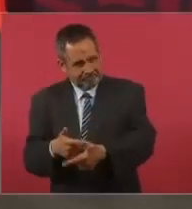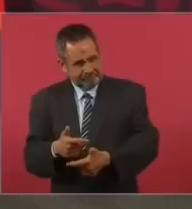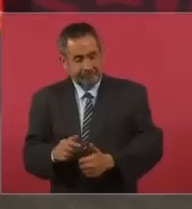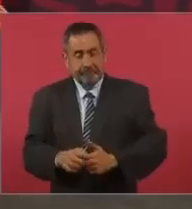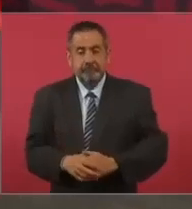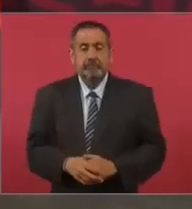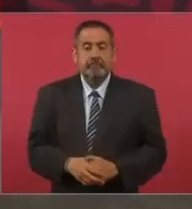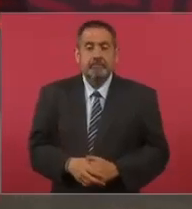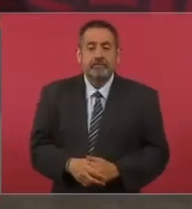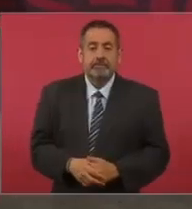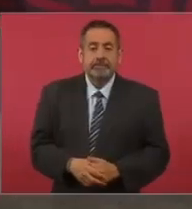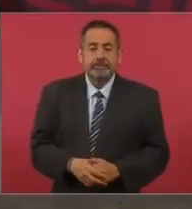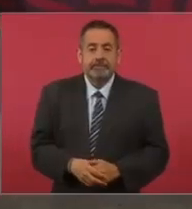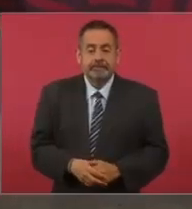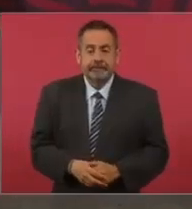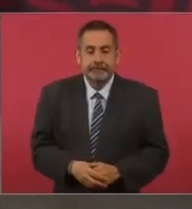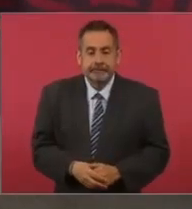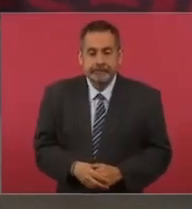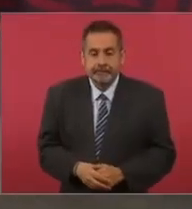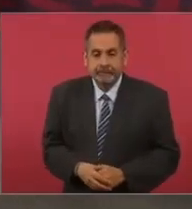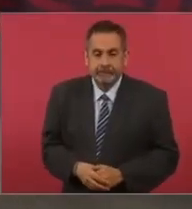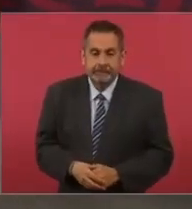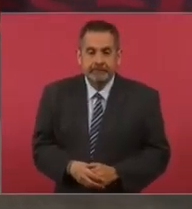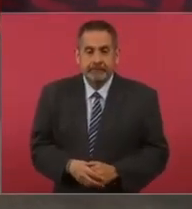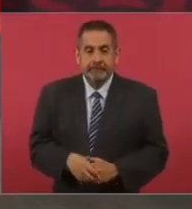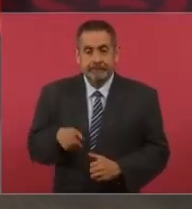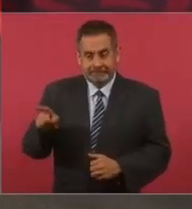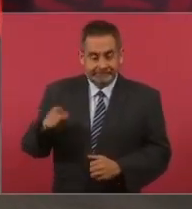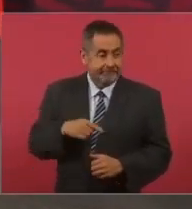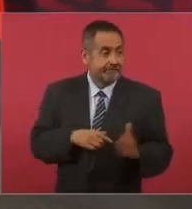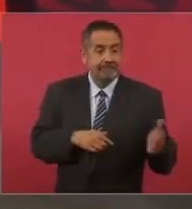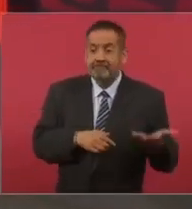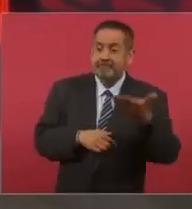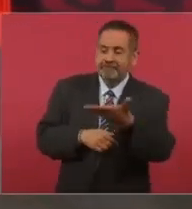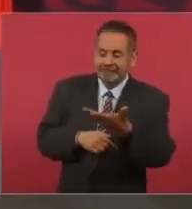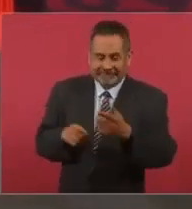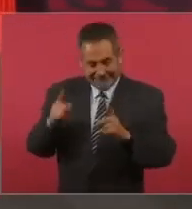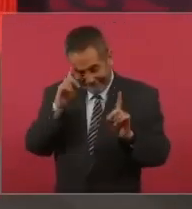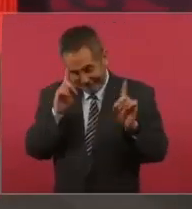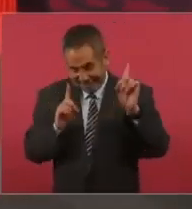Y, este, estaba tentador lo otro.